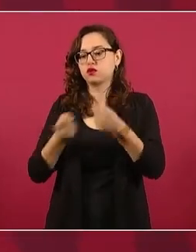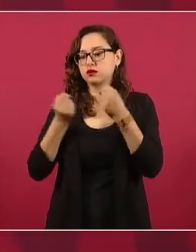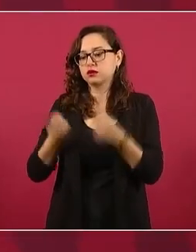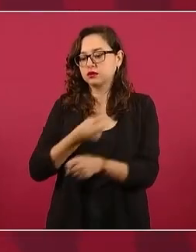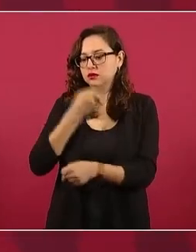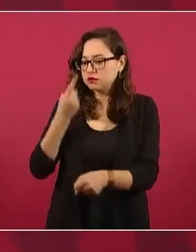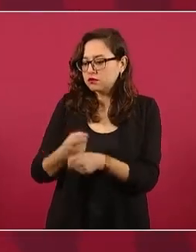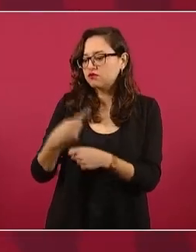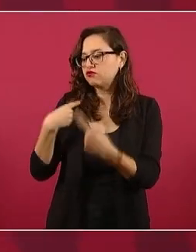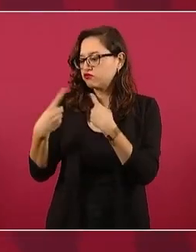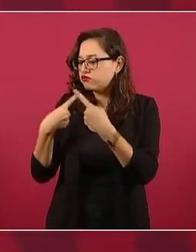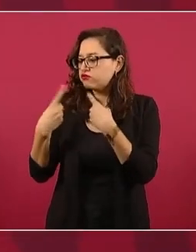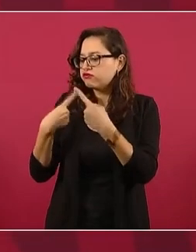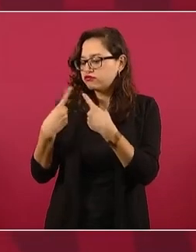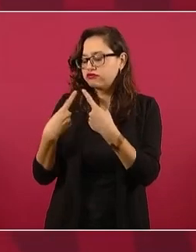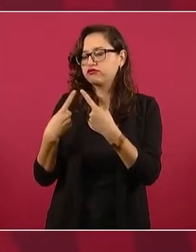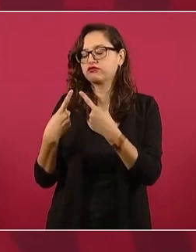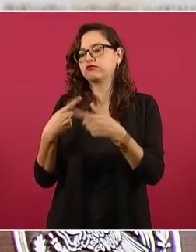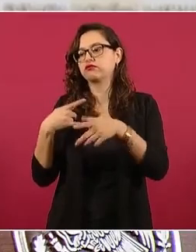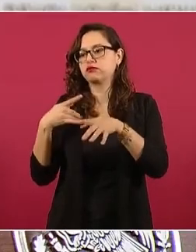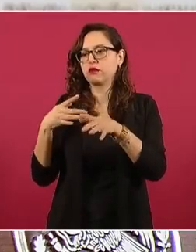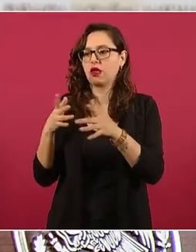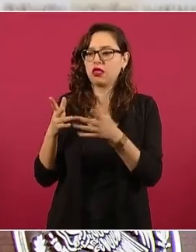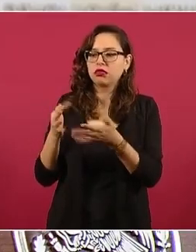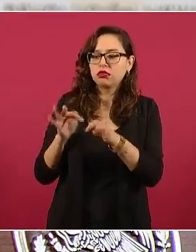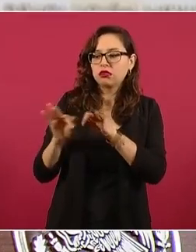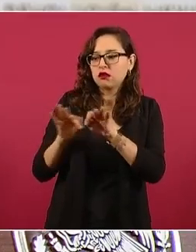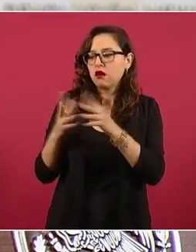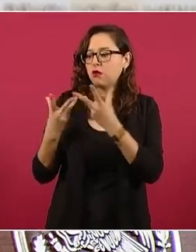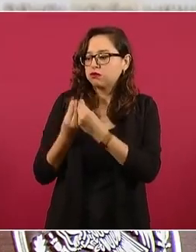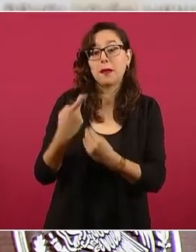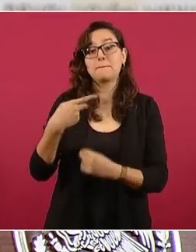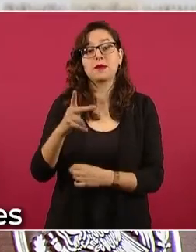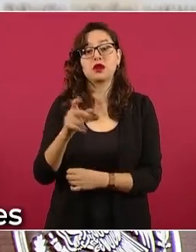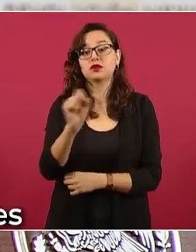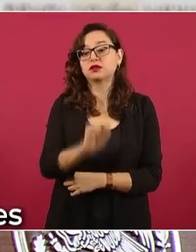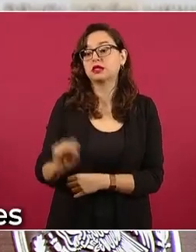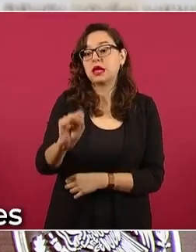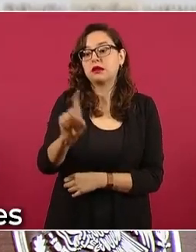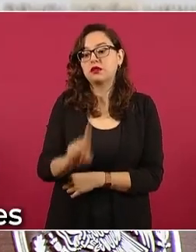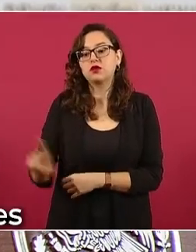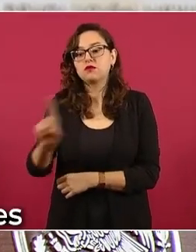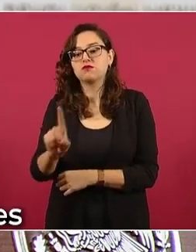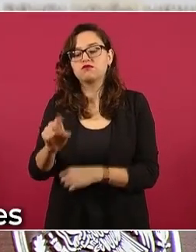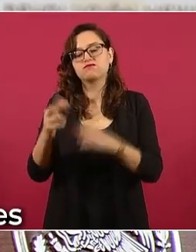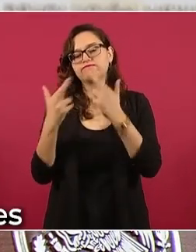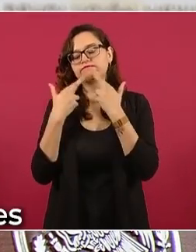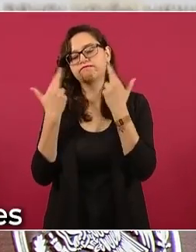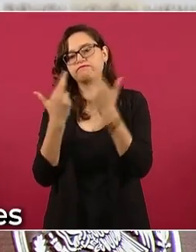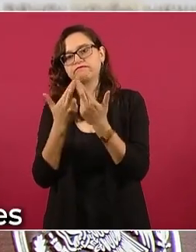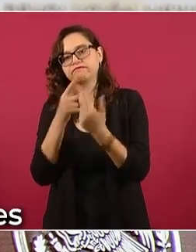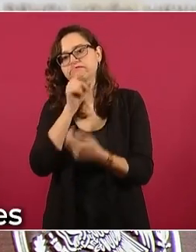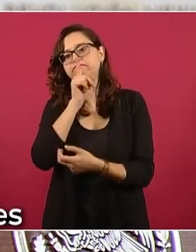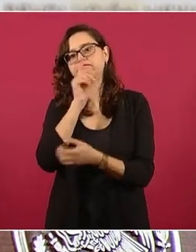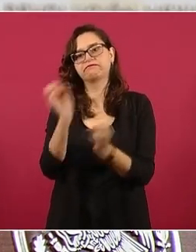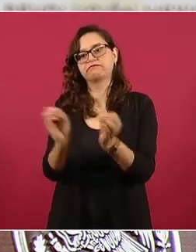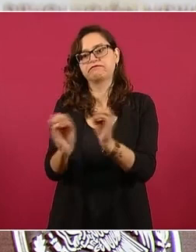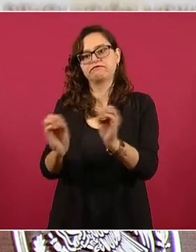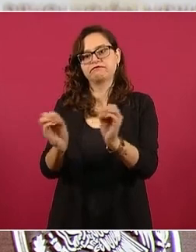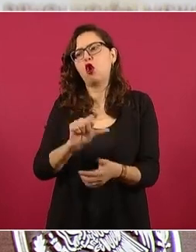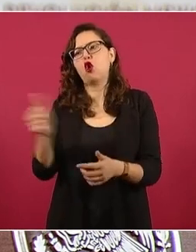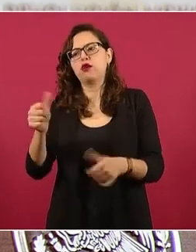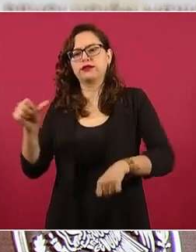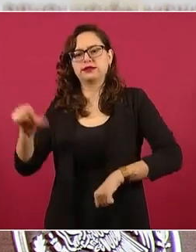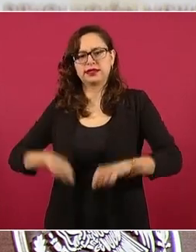no tenemos reuniones conjuntas de seguridad, sí nos reunimos y estamos pendientes de